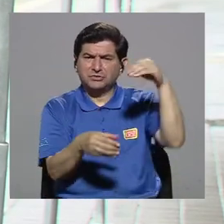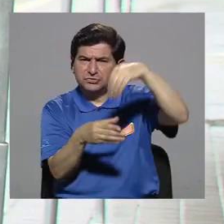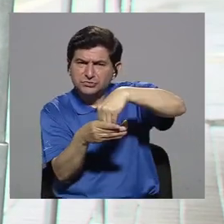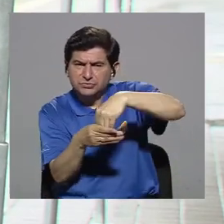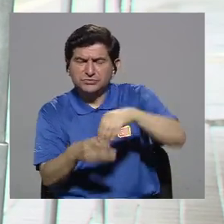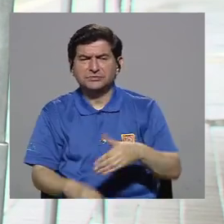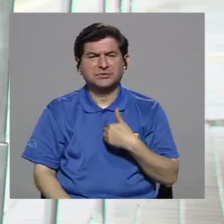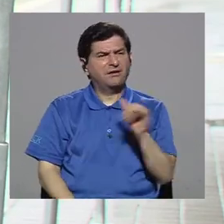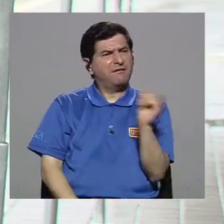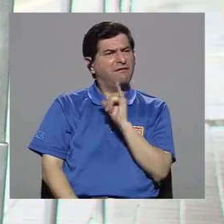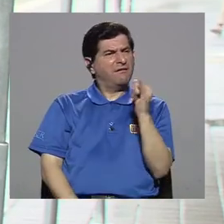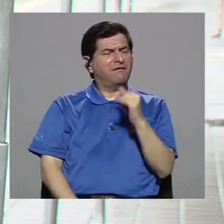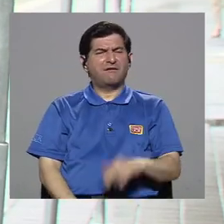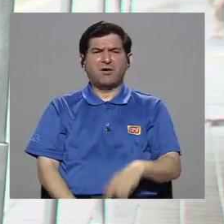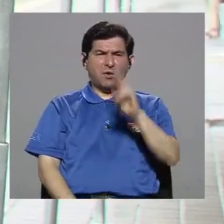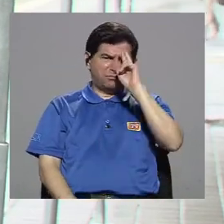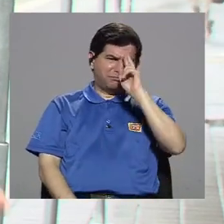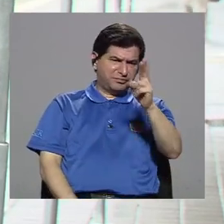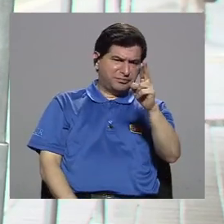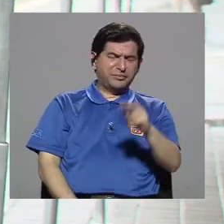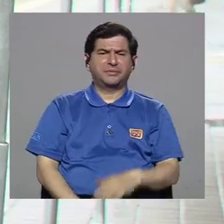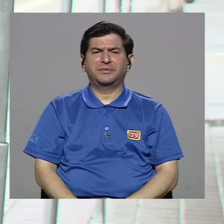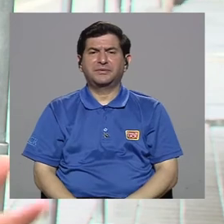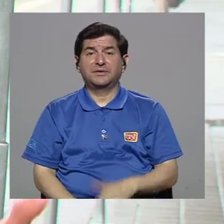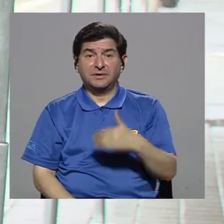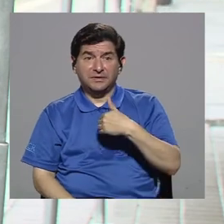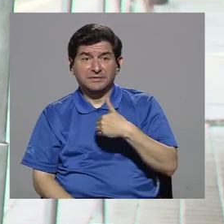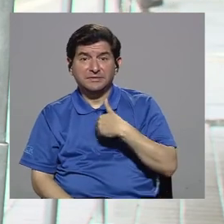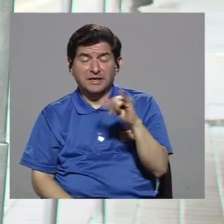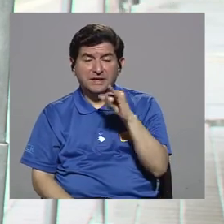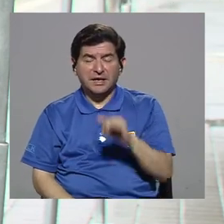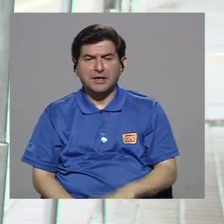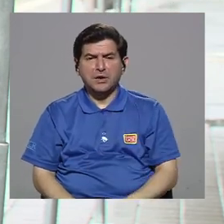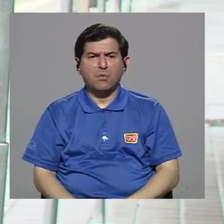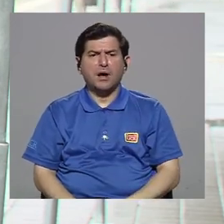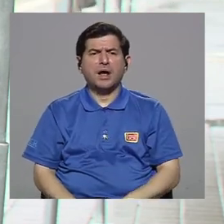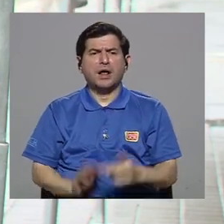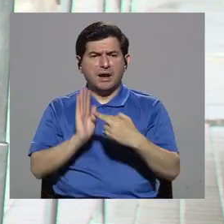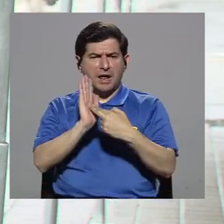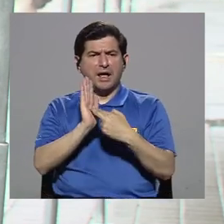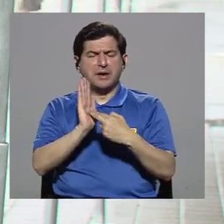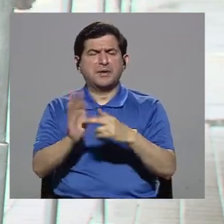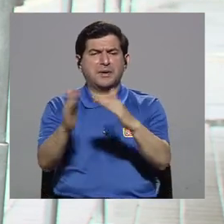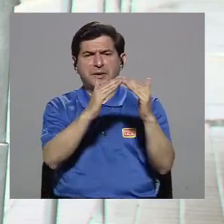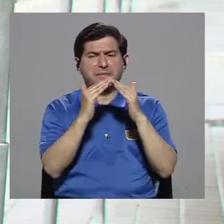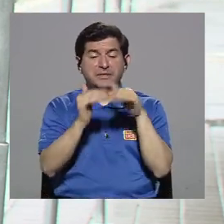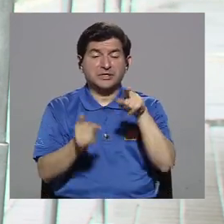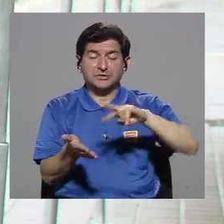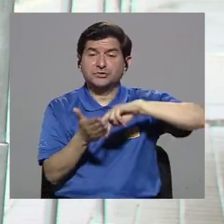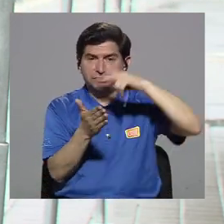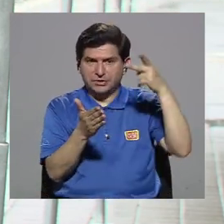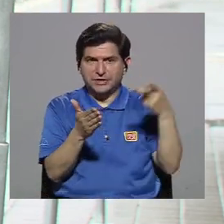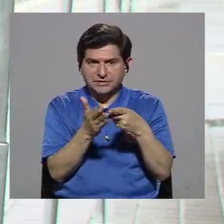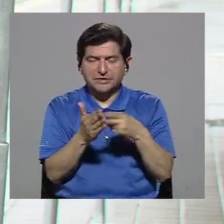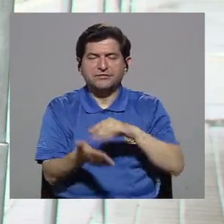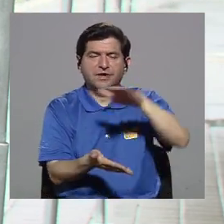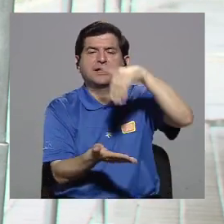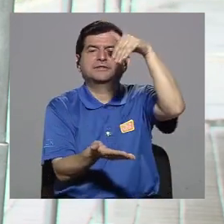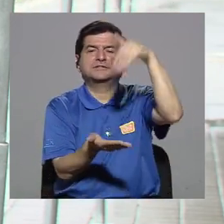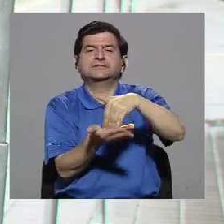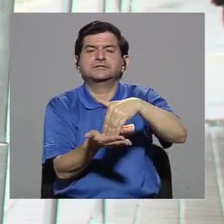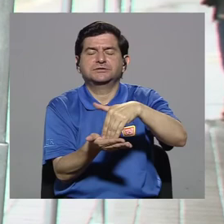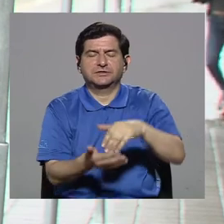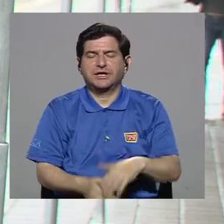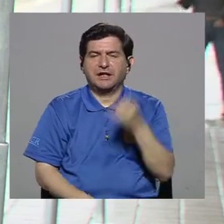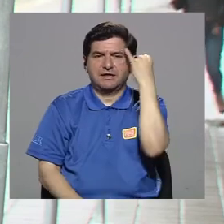que tenga también reconocimiento del barrio que representa y de la zona, eso me parece central. Entonces, para